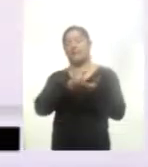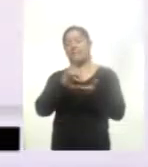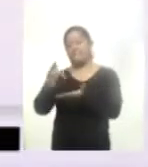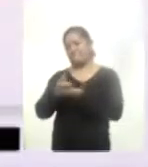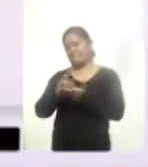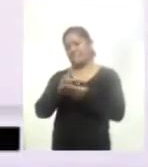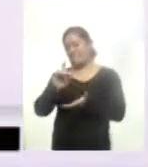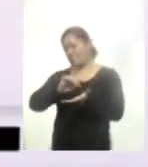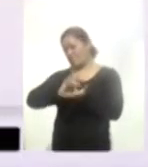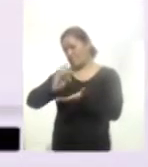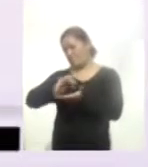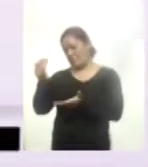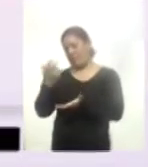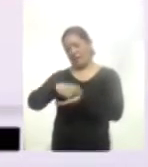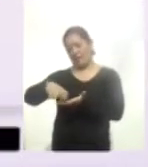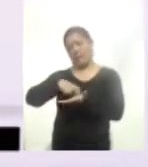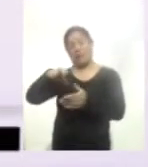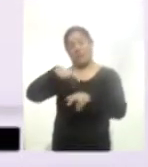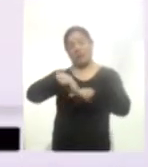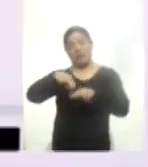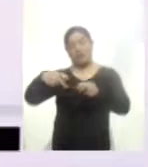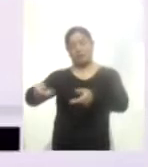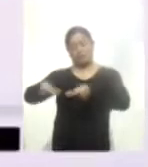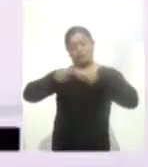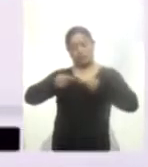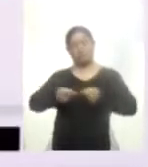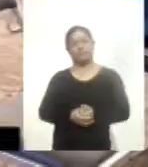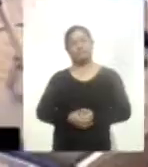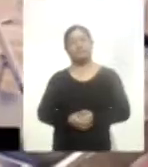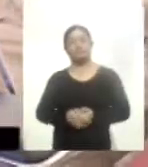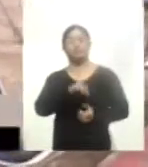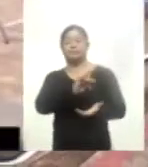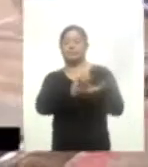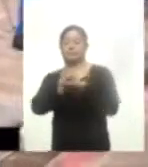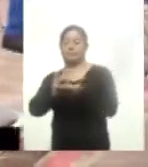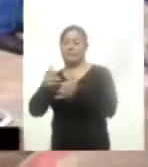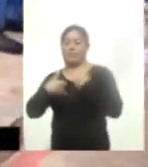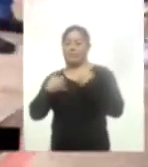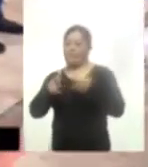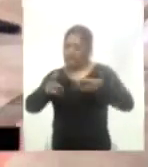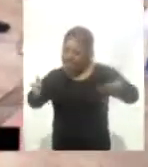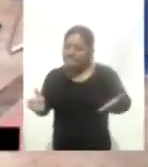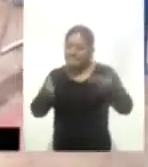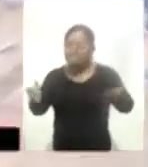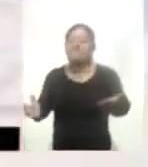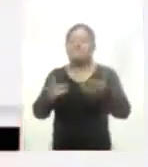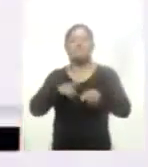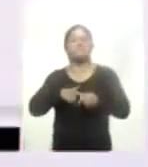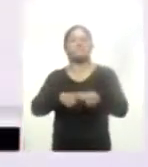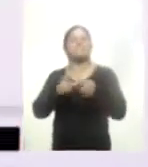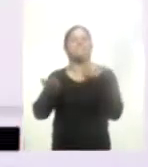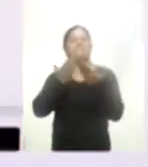Por su parte, Itzel López agradeció el respaldo de la Administración Estatal por incentivar a los jóvenes para que continúen con sus estudios.